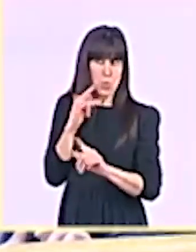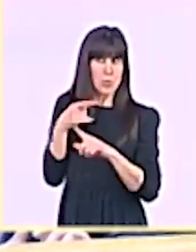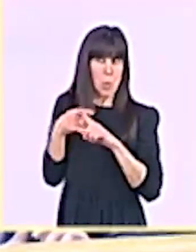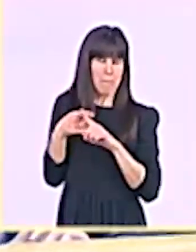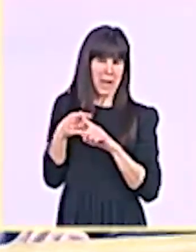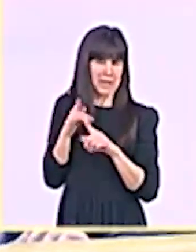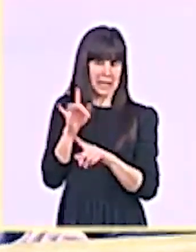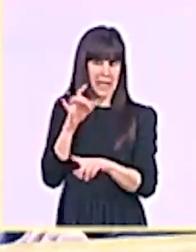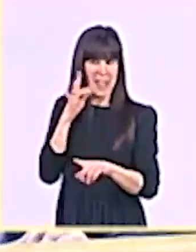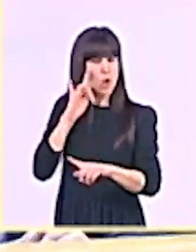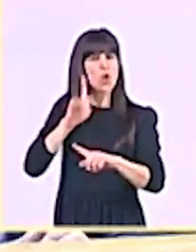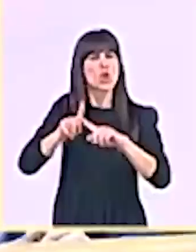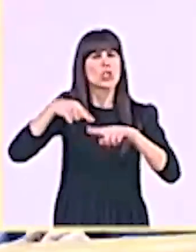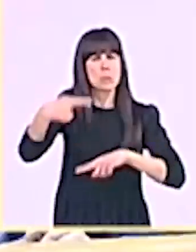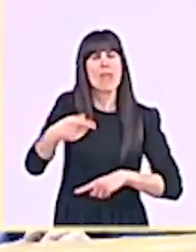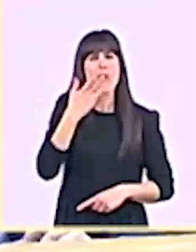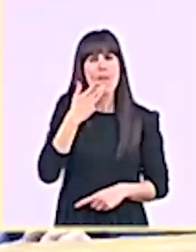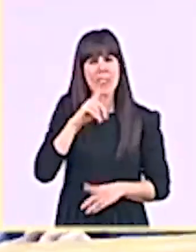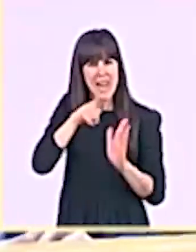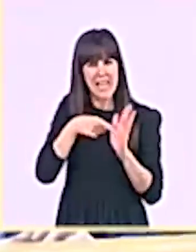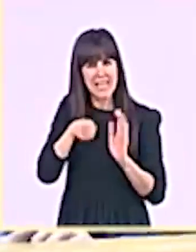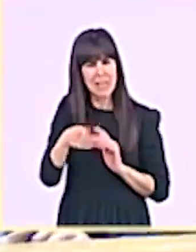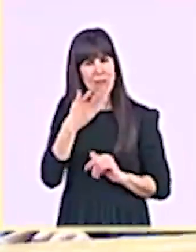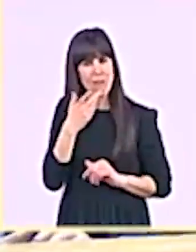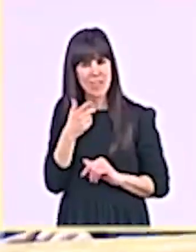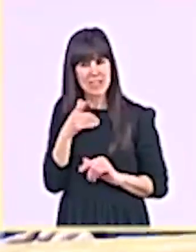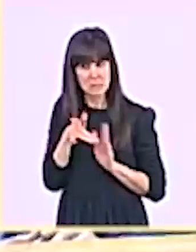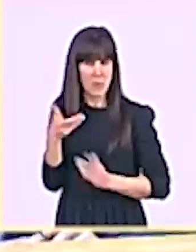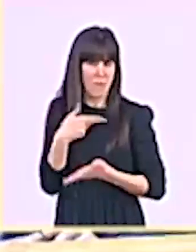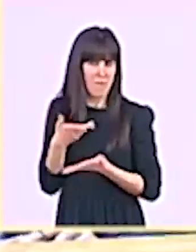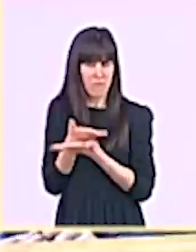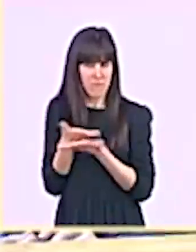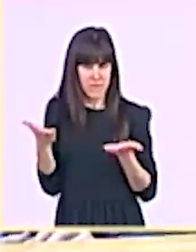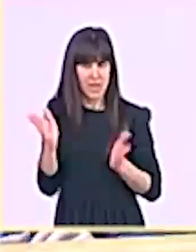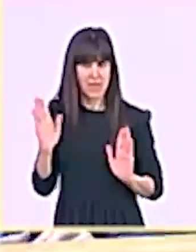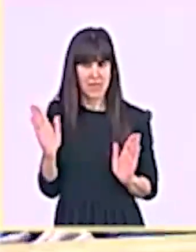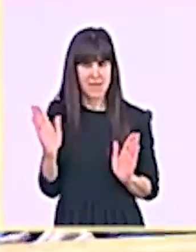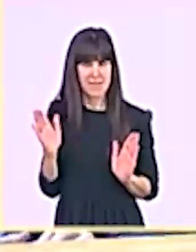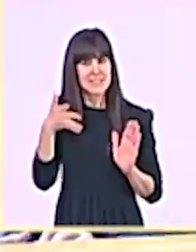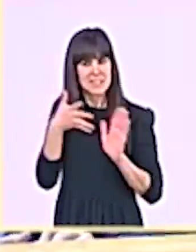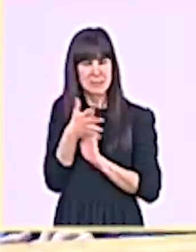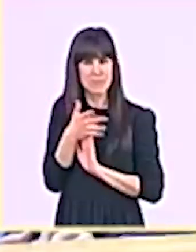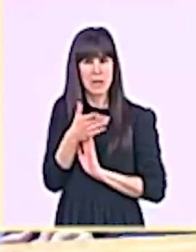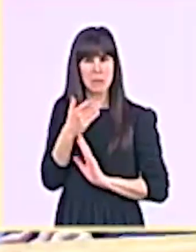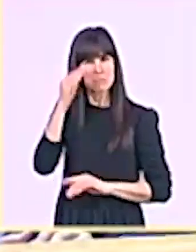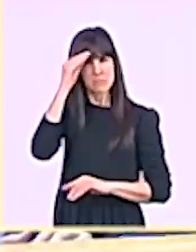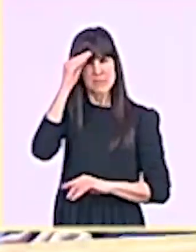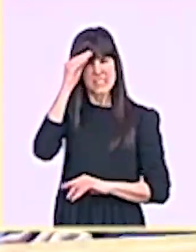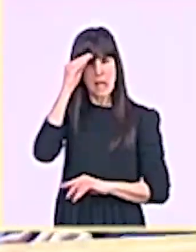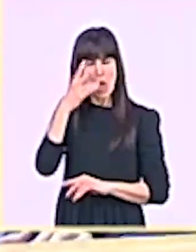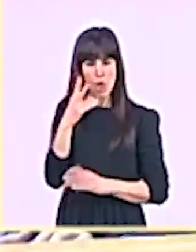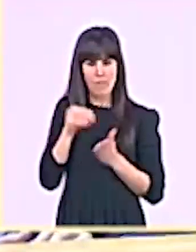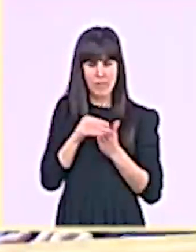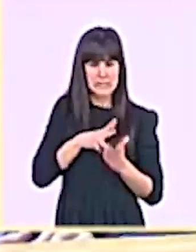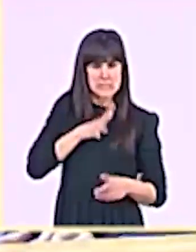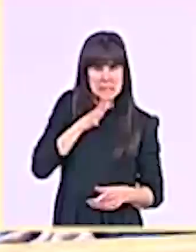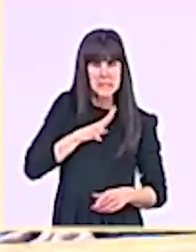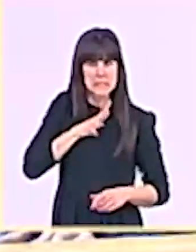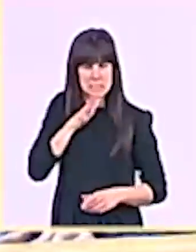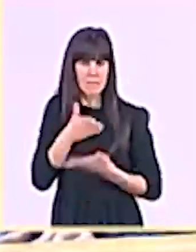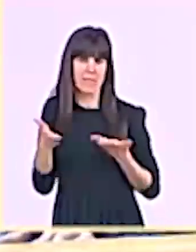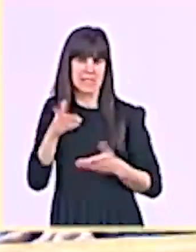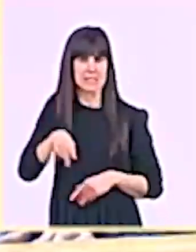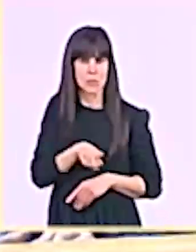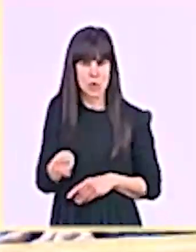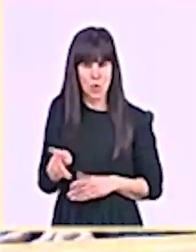fía de que no hayan tropezado dos veces en la misma piedra? ¿O es consciente de que todo, pero ese es el